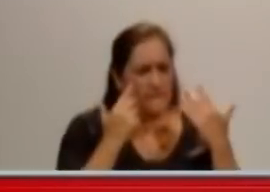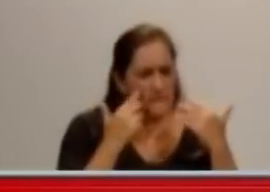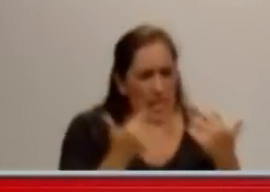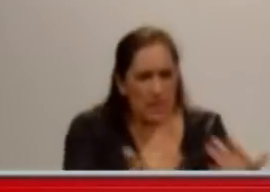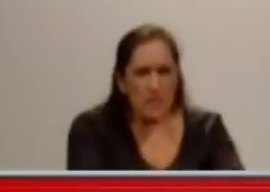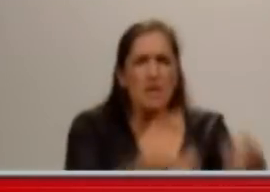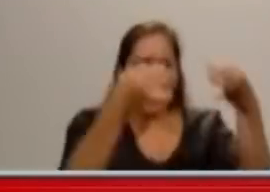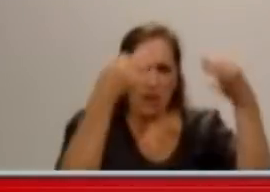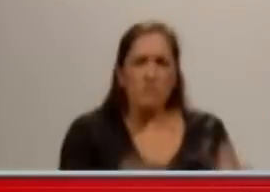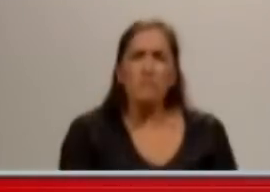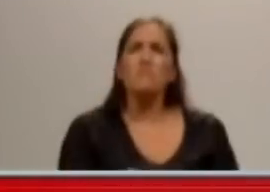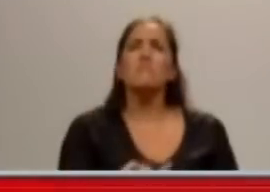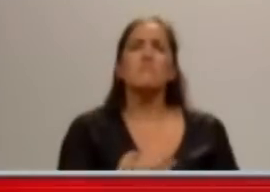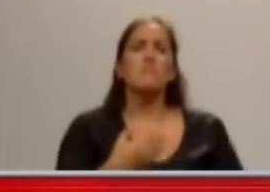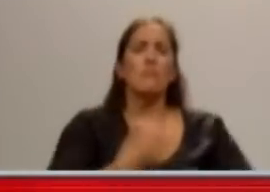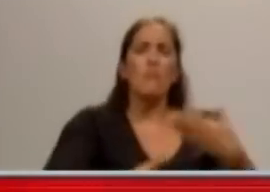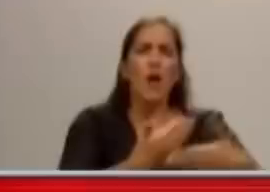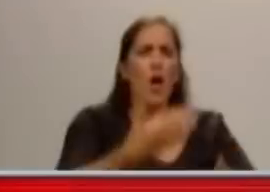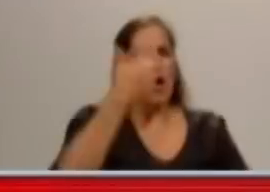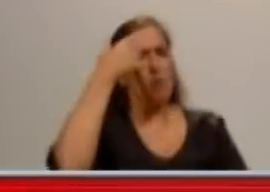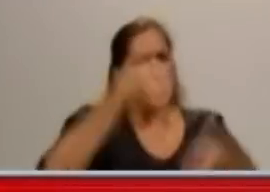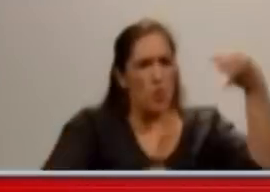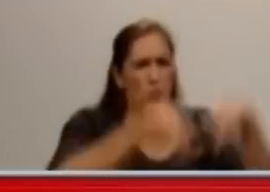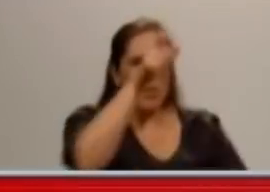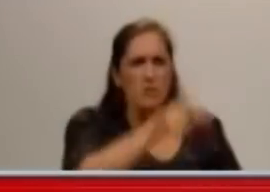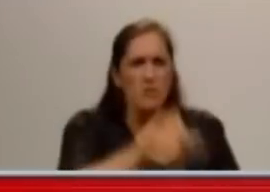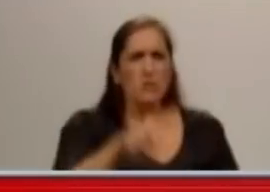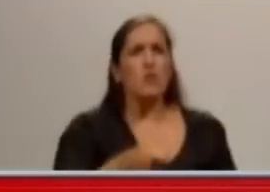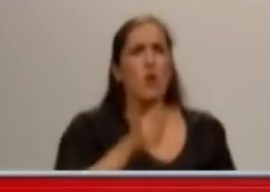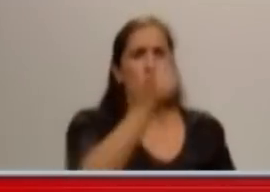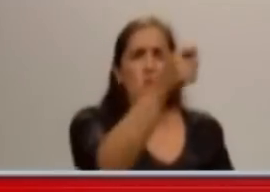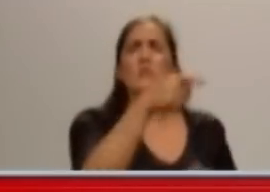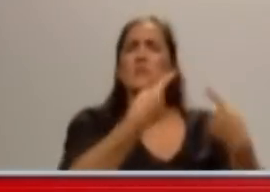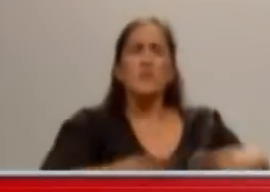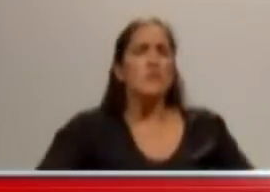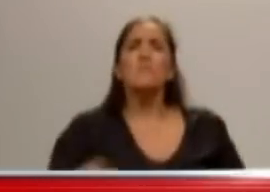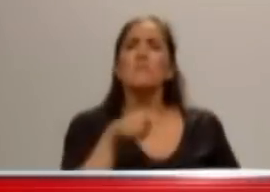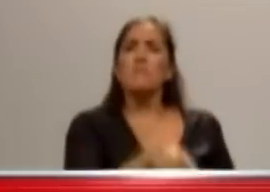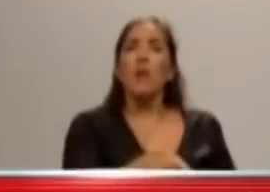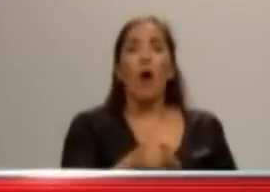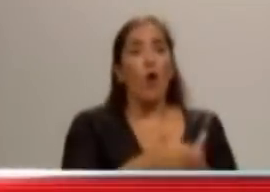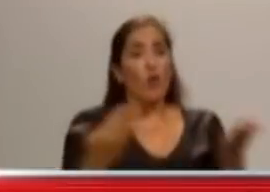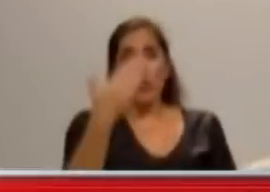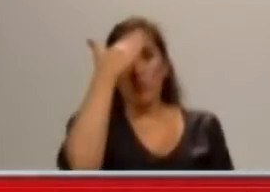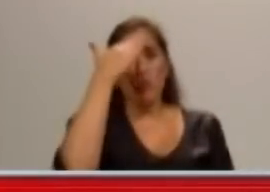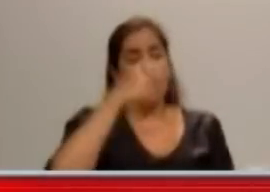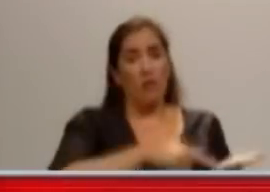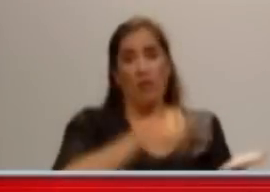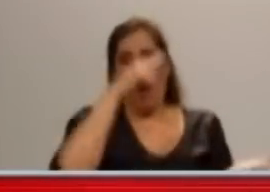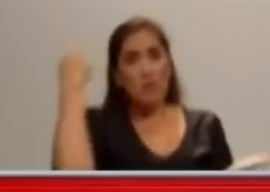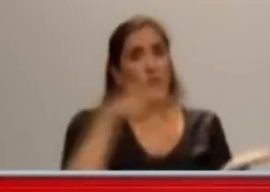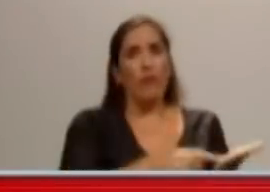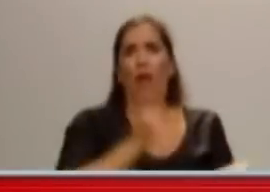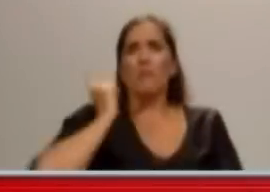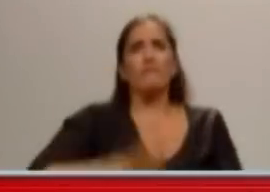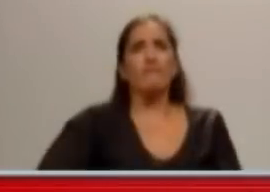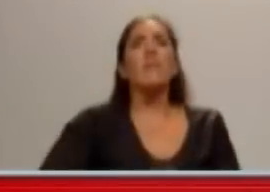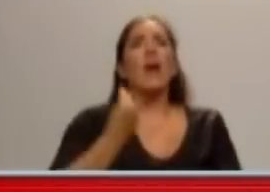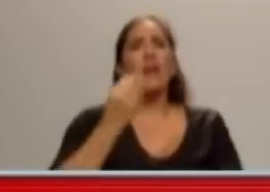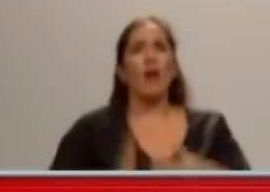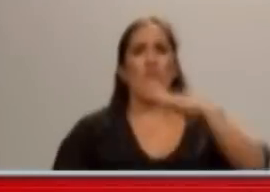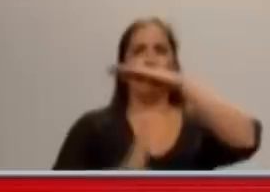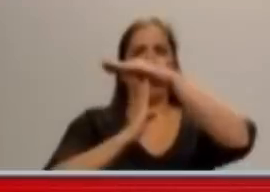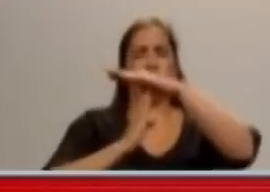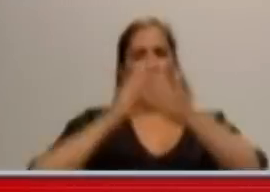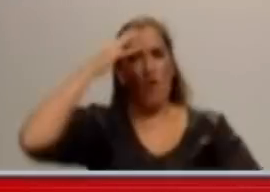acuerdan de Se lo rechazaron, exactamente, sí. Bueno, si ustedes se tomaran la molestia de ver las crónicas del 2007,